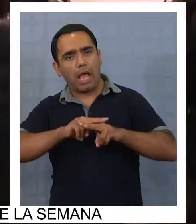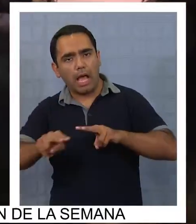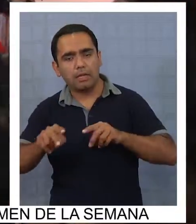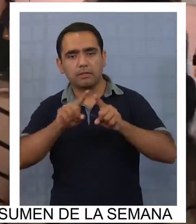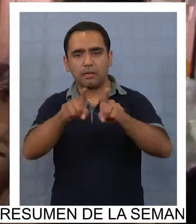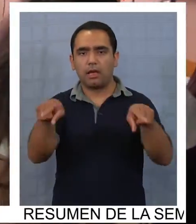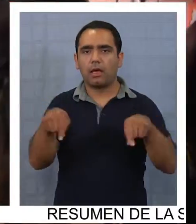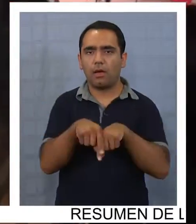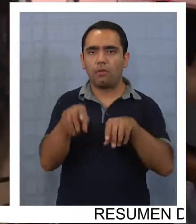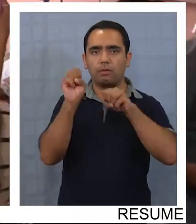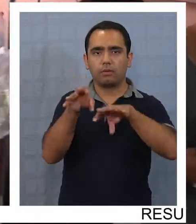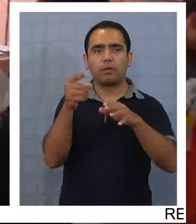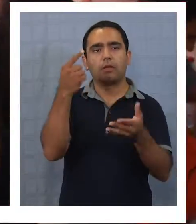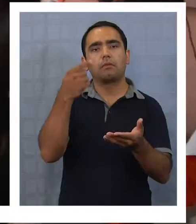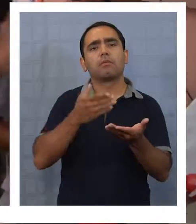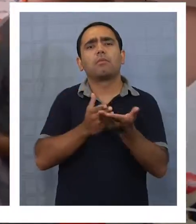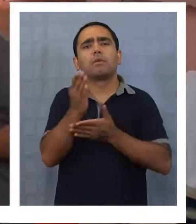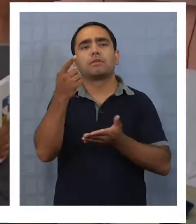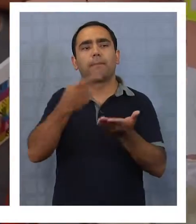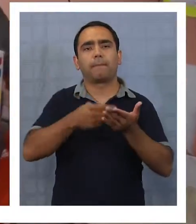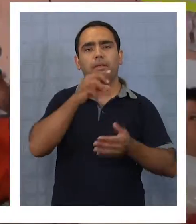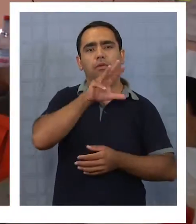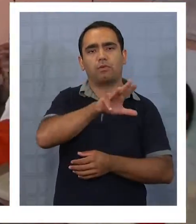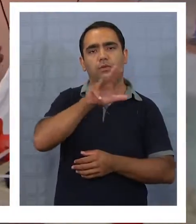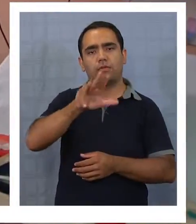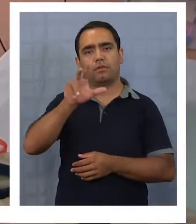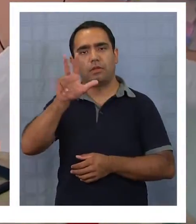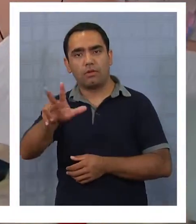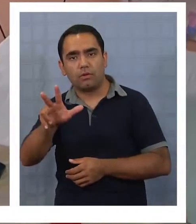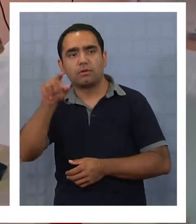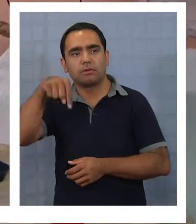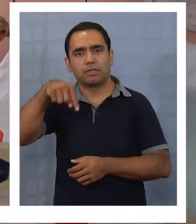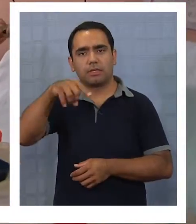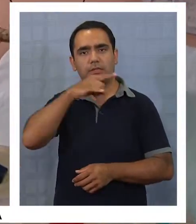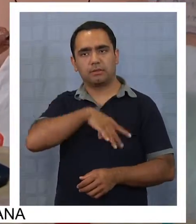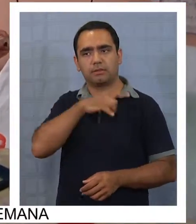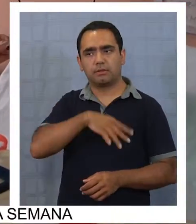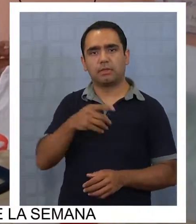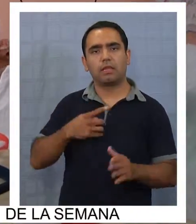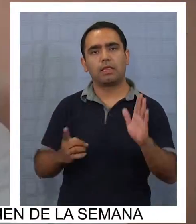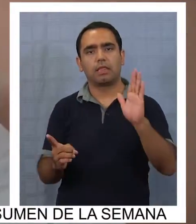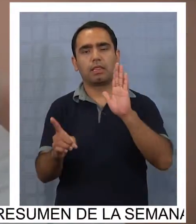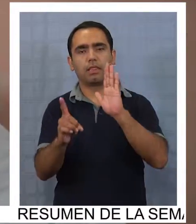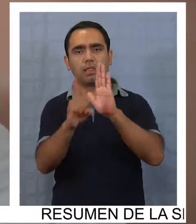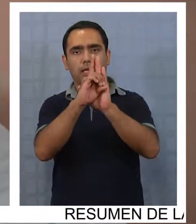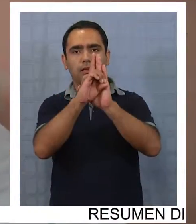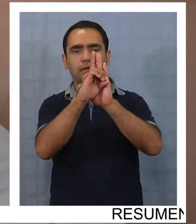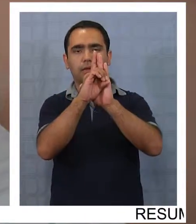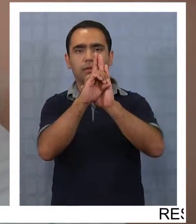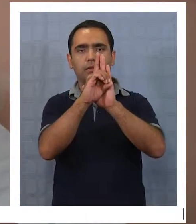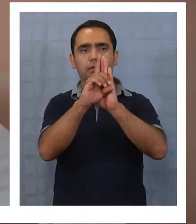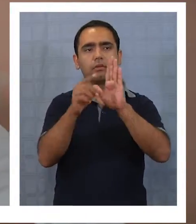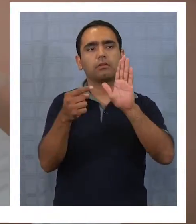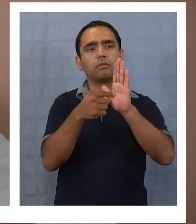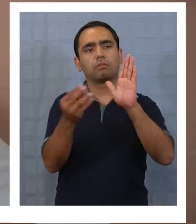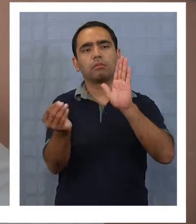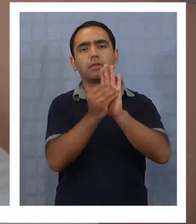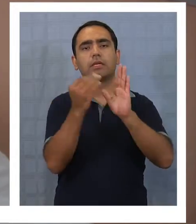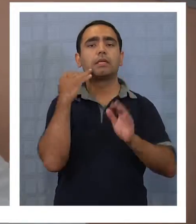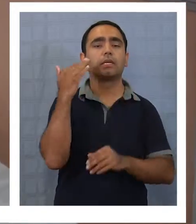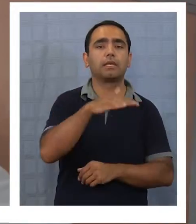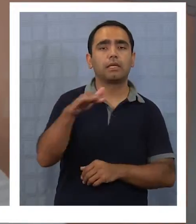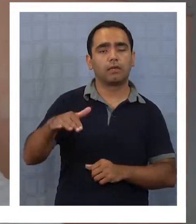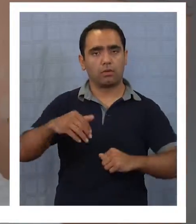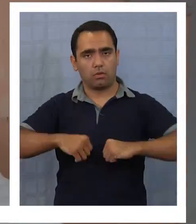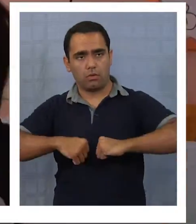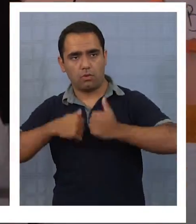tiene su origen en 1998, donde por decreto supremo se estableció que niños y jóvenes en